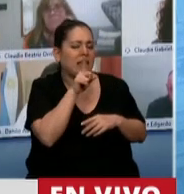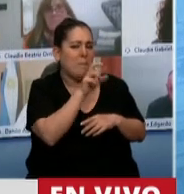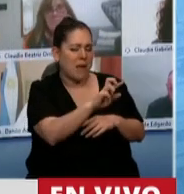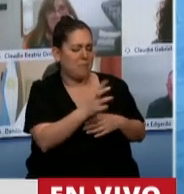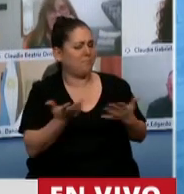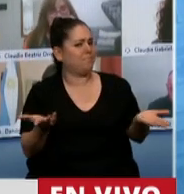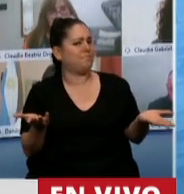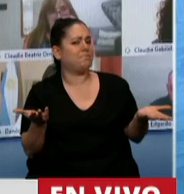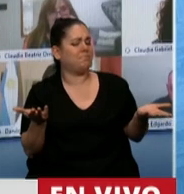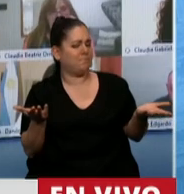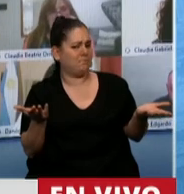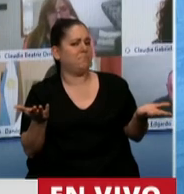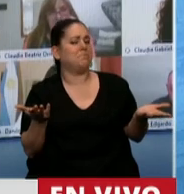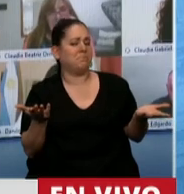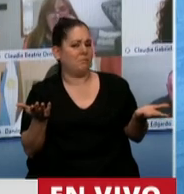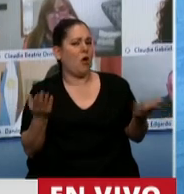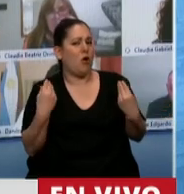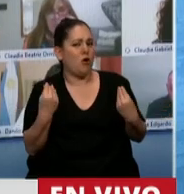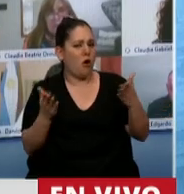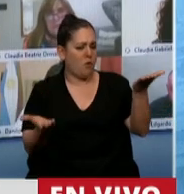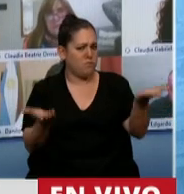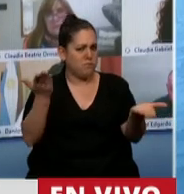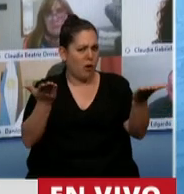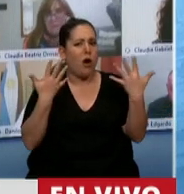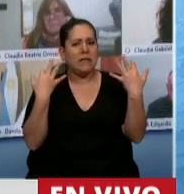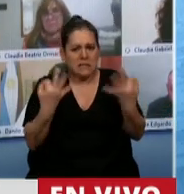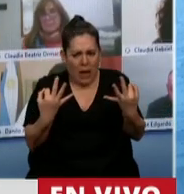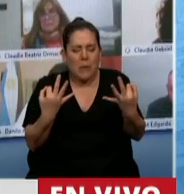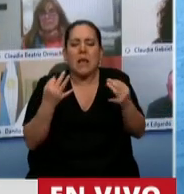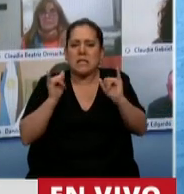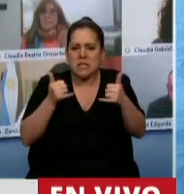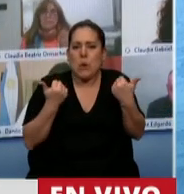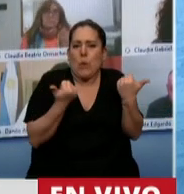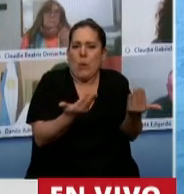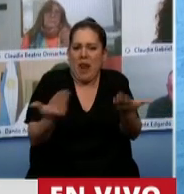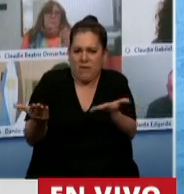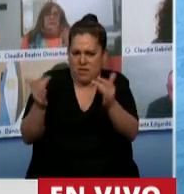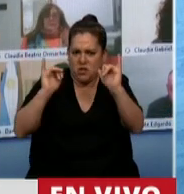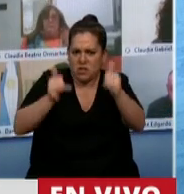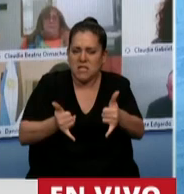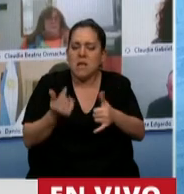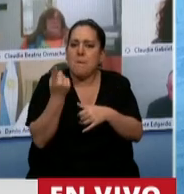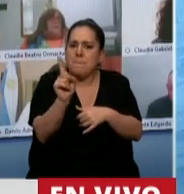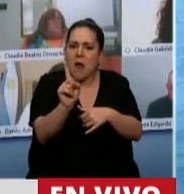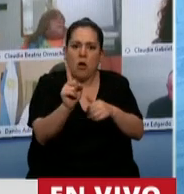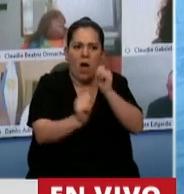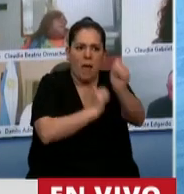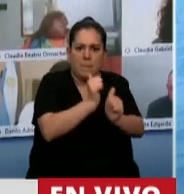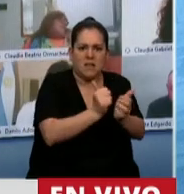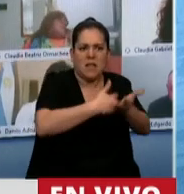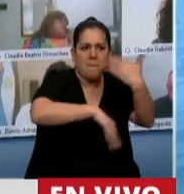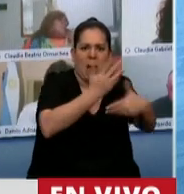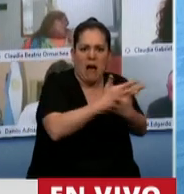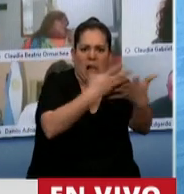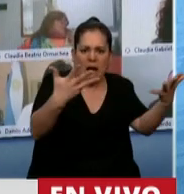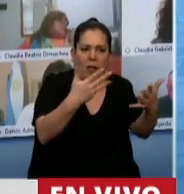sectores que está bien que se le den beneficios con estas grandes multinacionales,